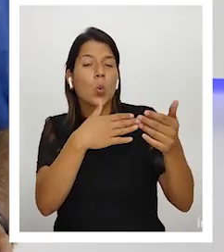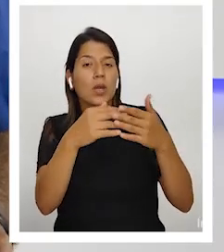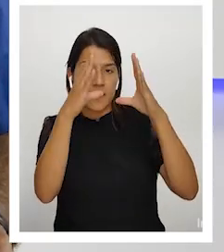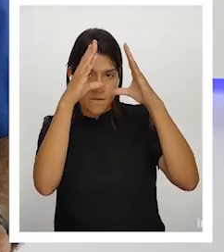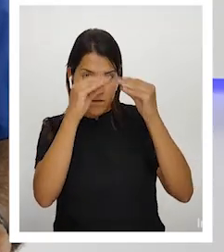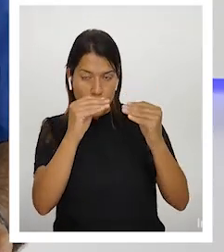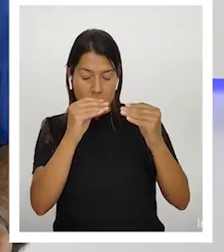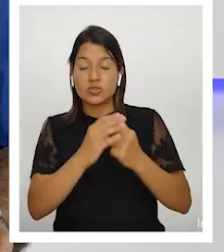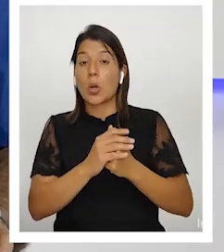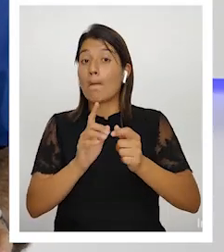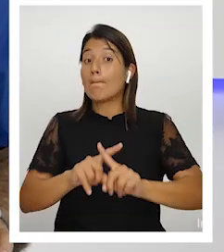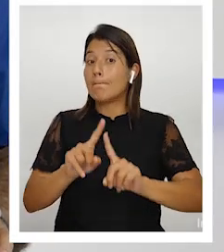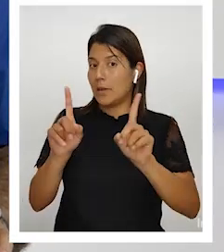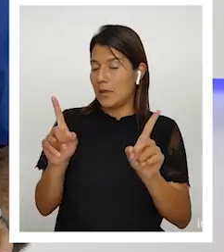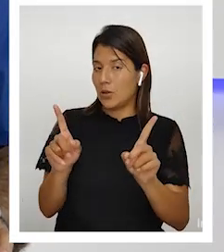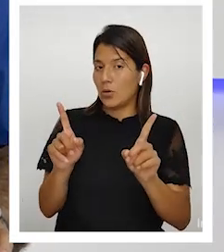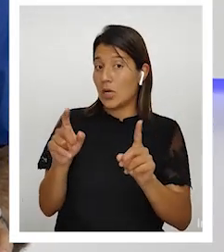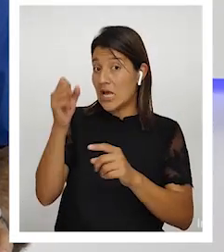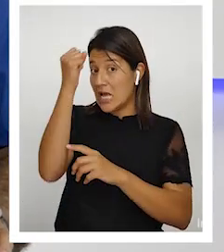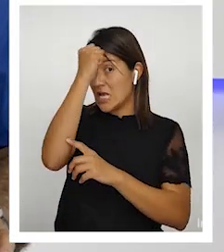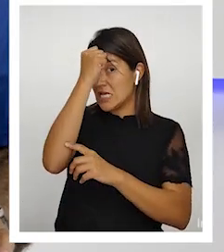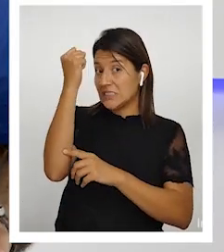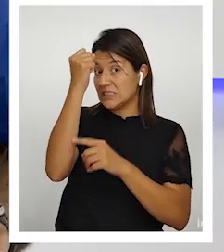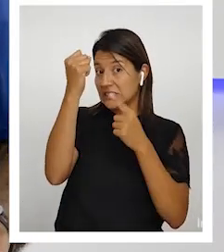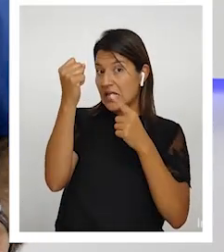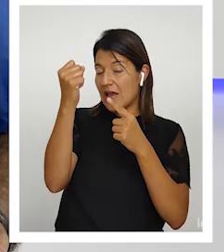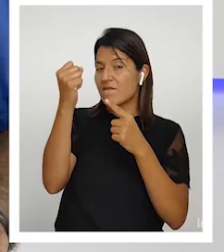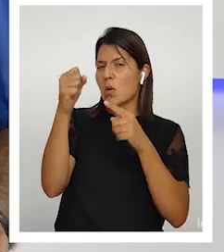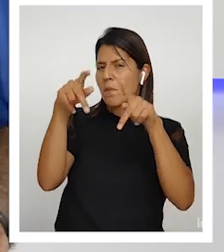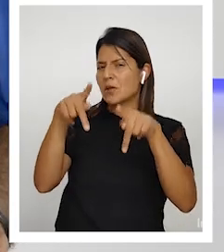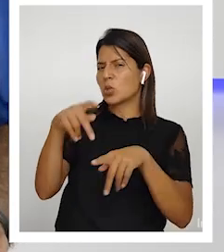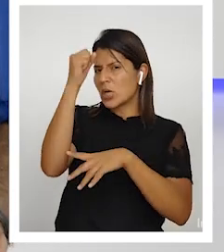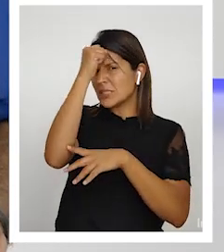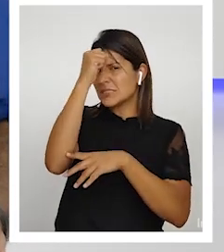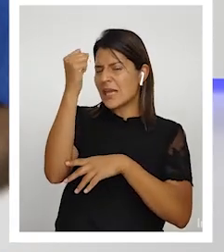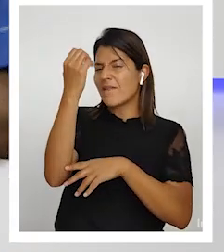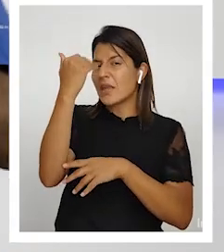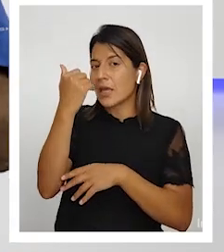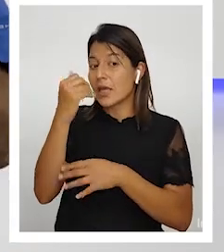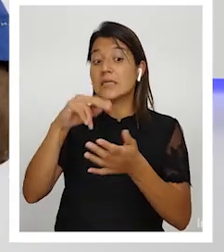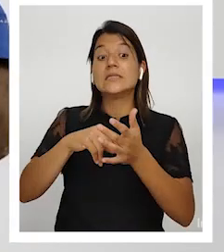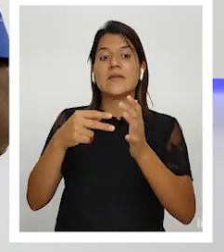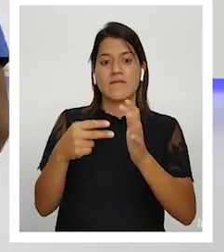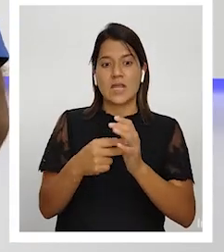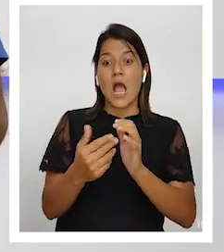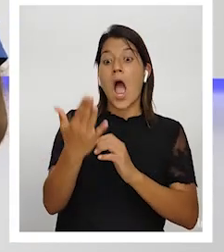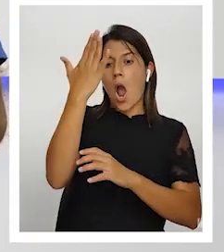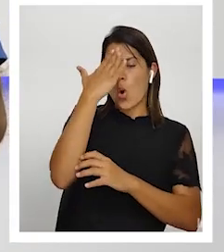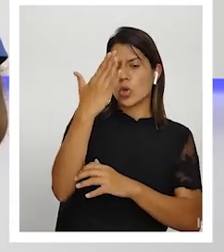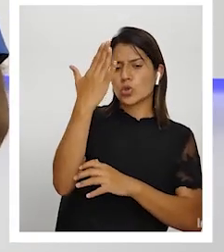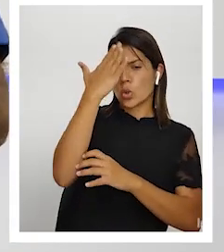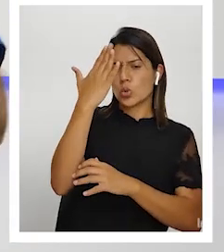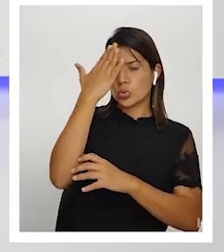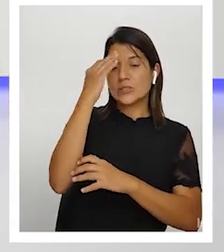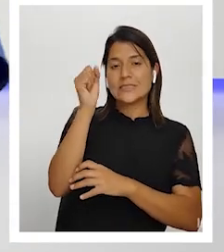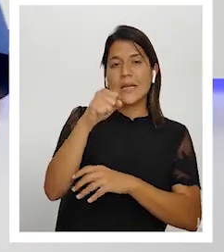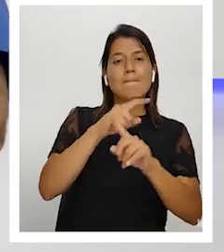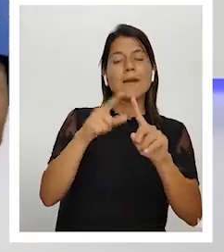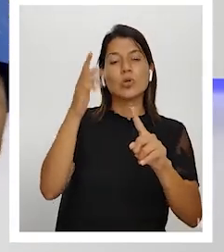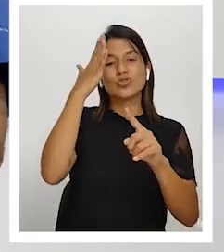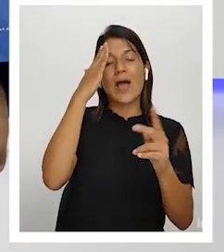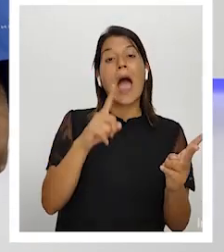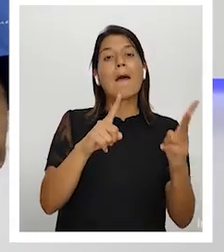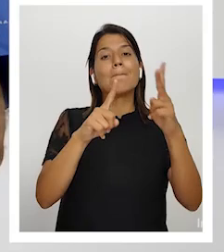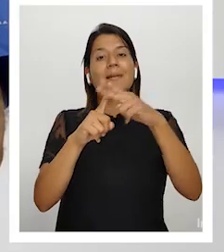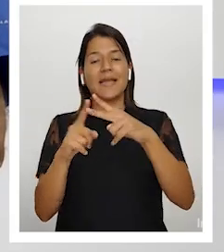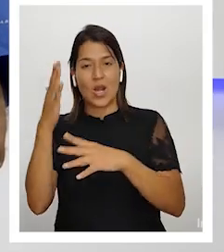pero sabio es quien sabe aplicar el conocimiento de la realidad que es cambiante y a veces el sabio